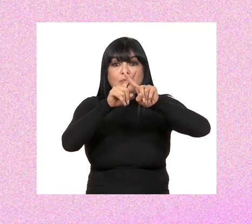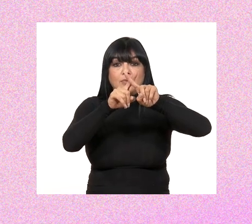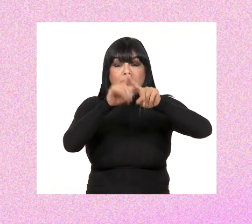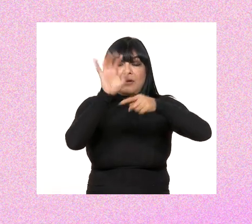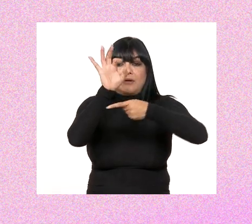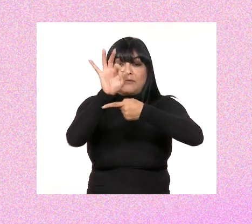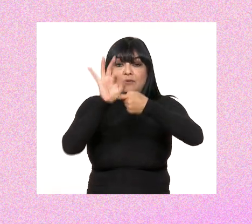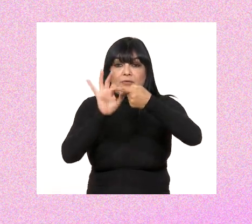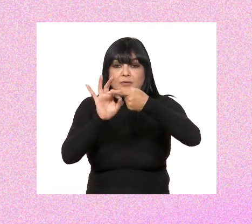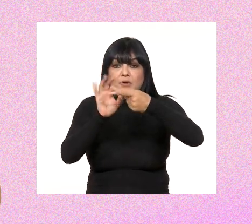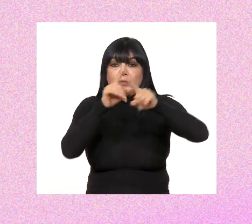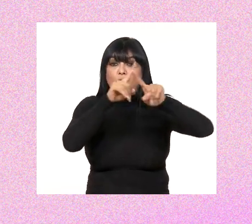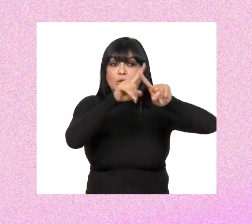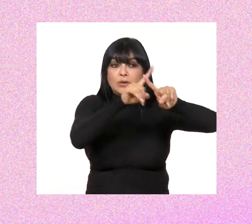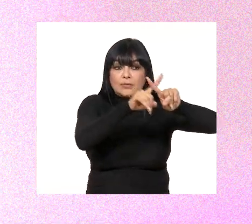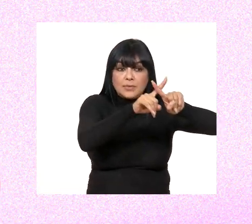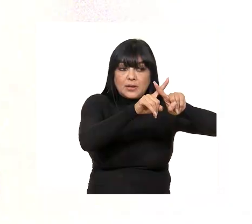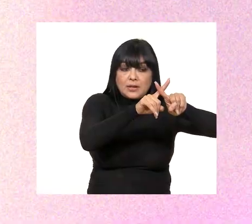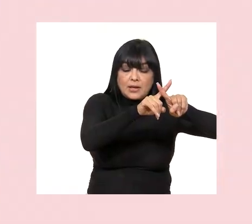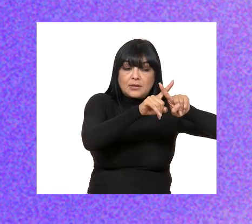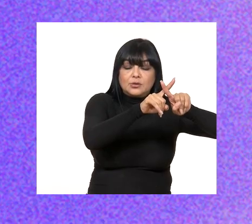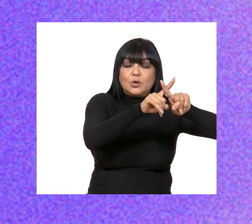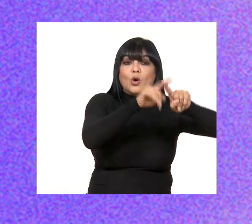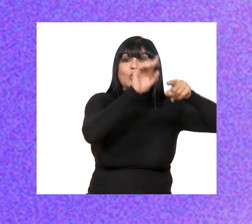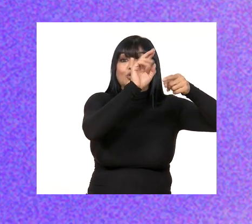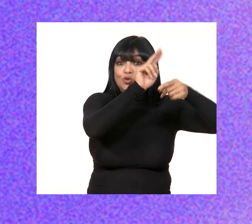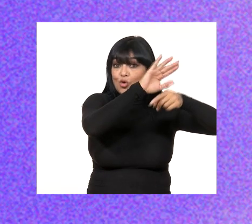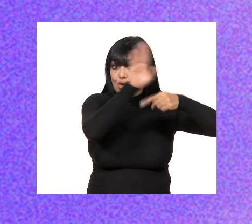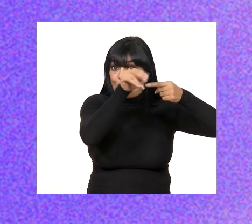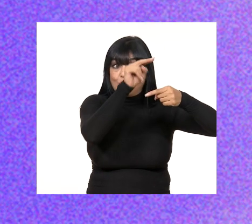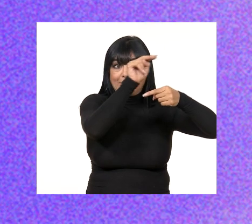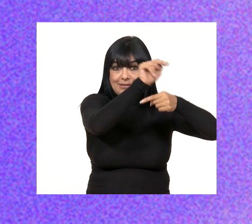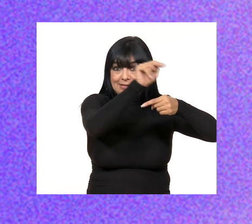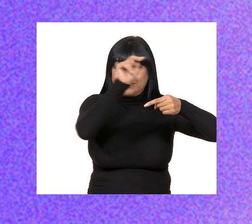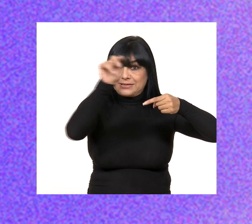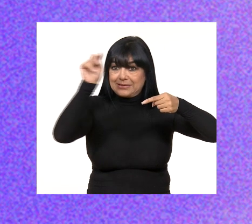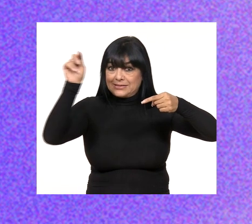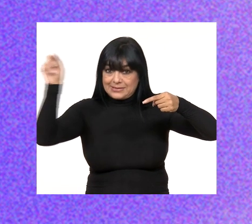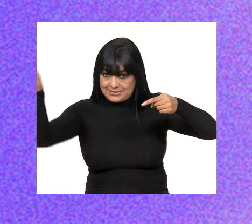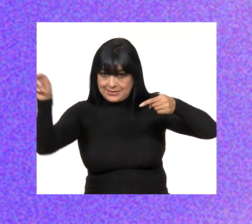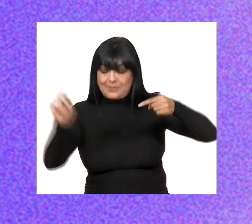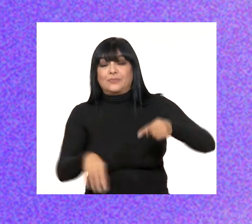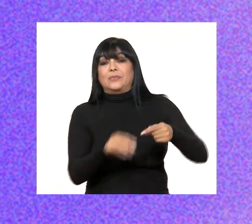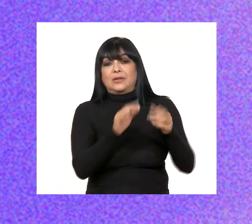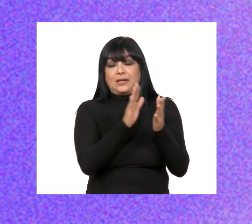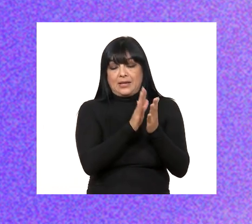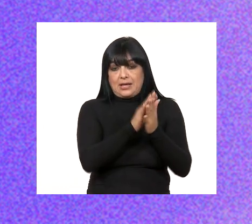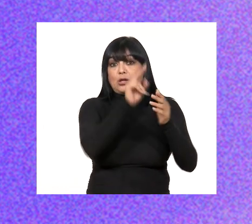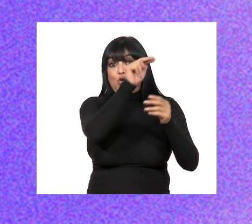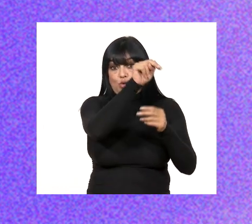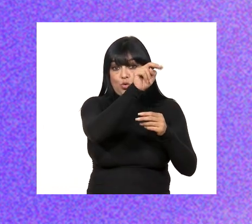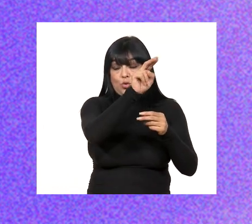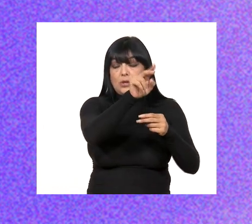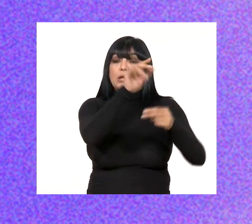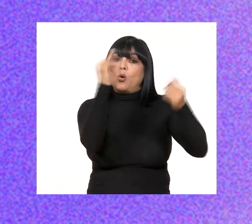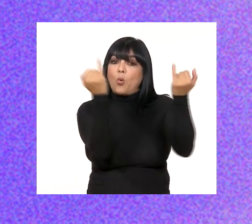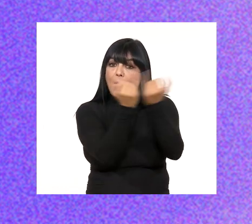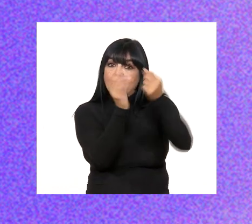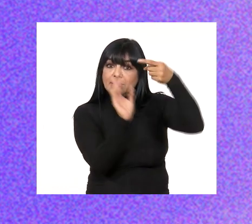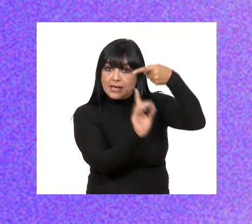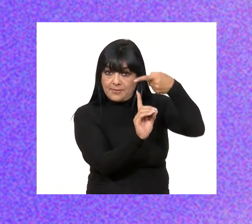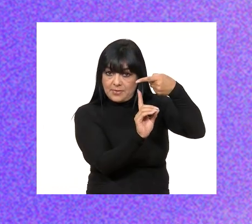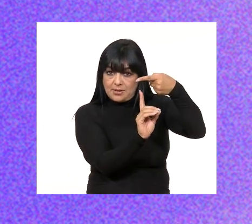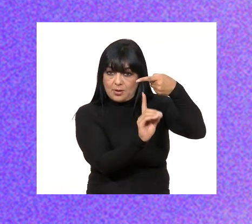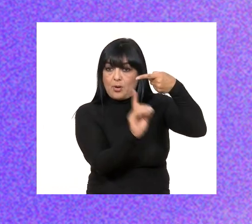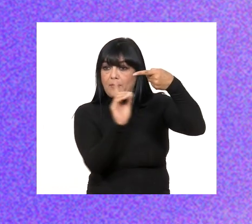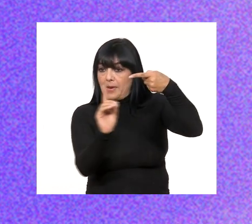fracciones, se deben multiplicar los numeradores entre sí para obtener el nuevo numerador de la fracción resultante. Y lo